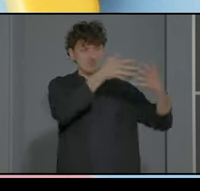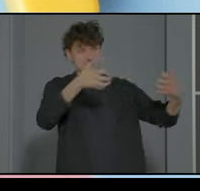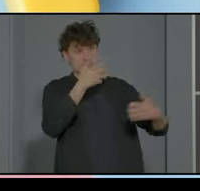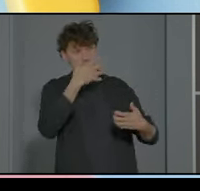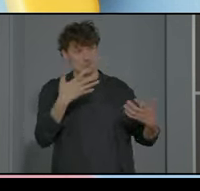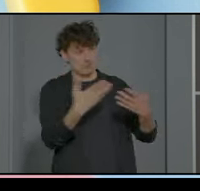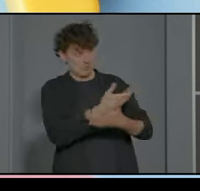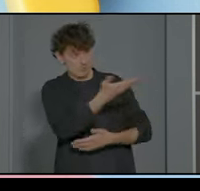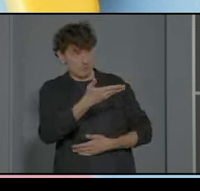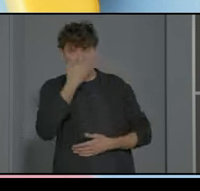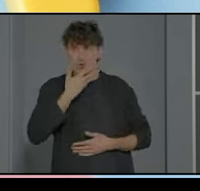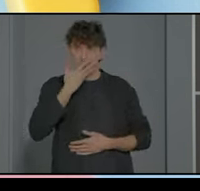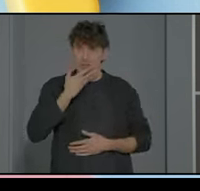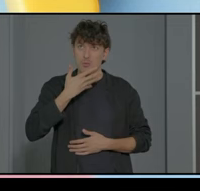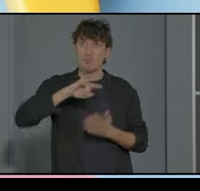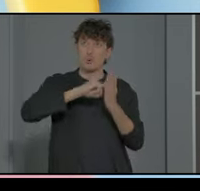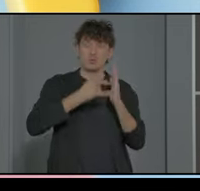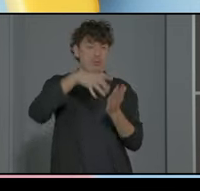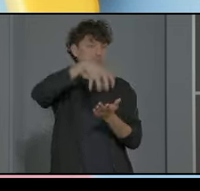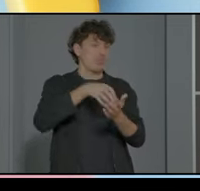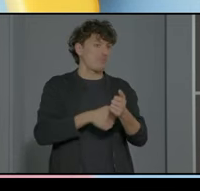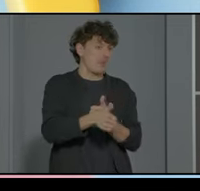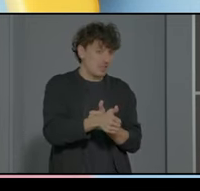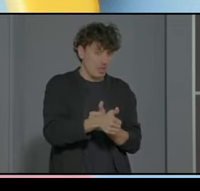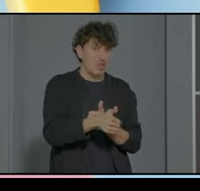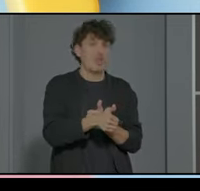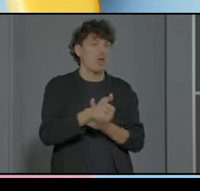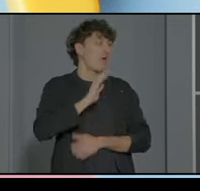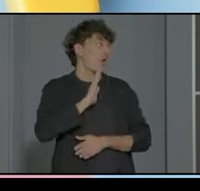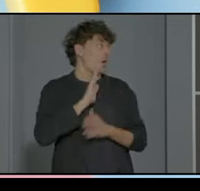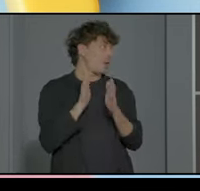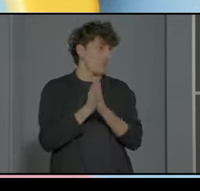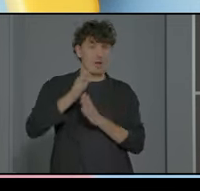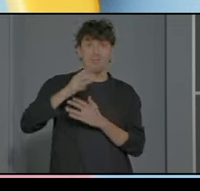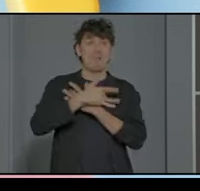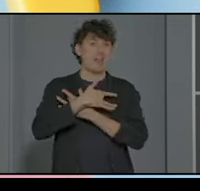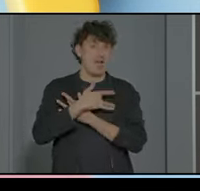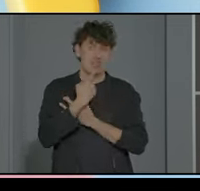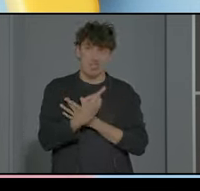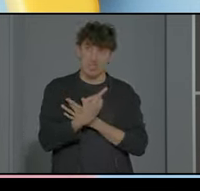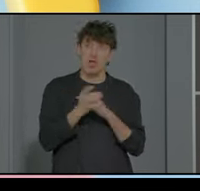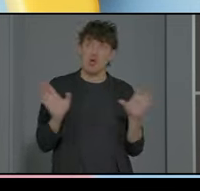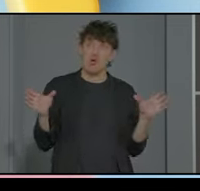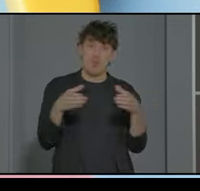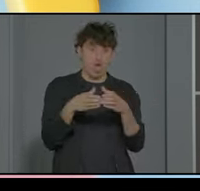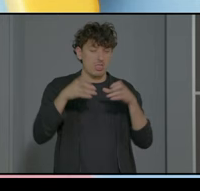como proyecto de centro preferente obviamente como decía mi compañera María implica a toda la comunidad educativa